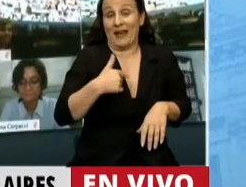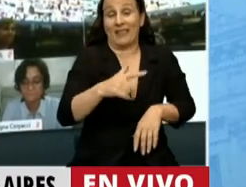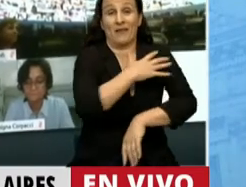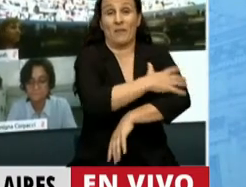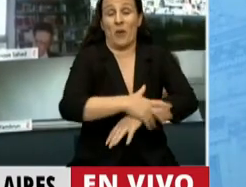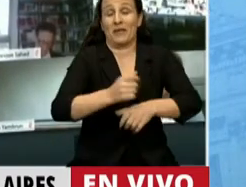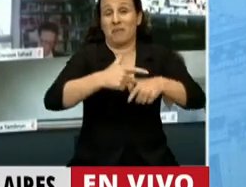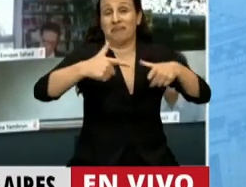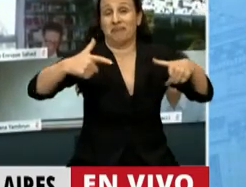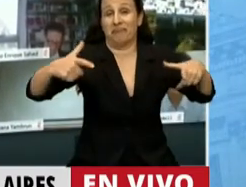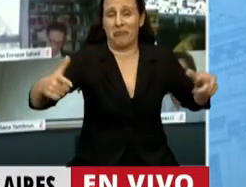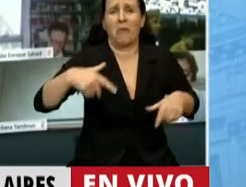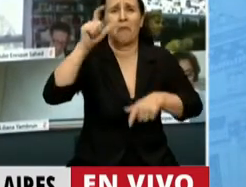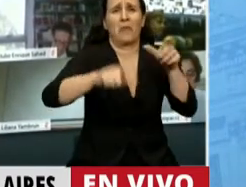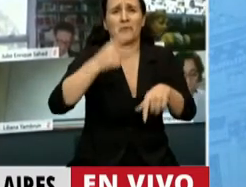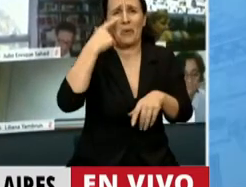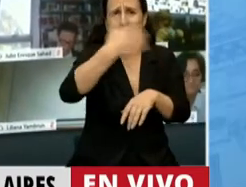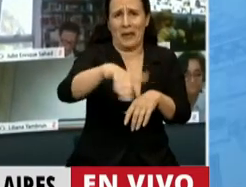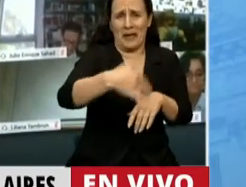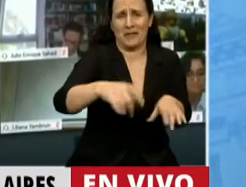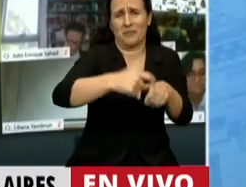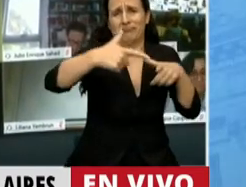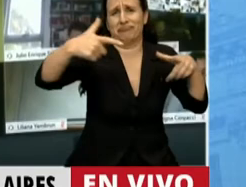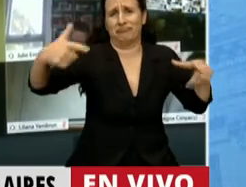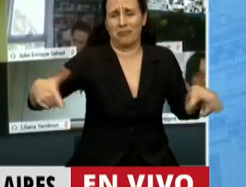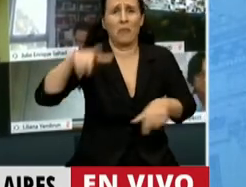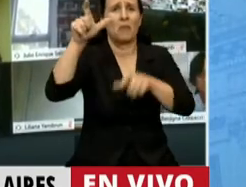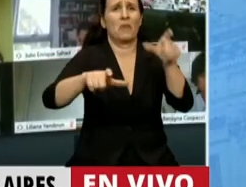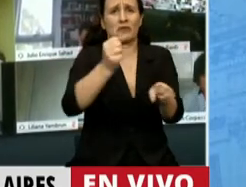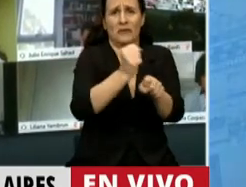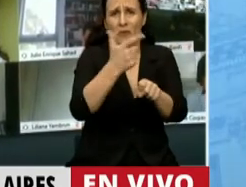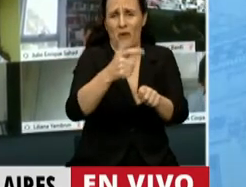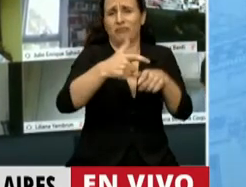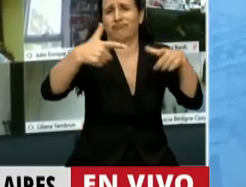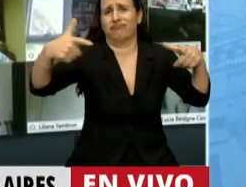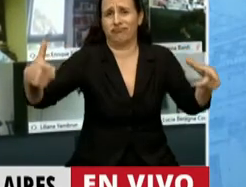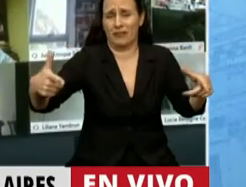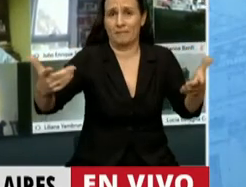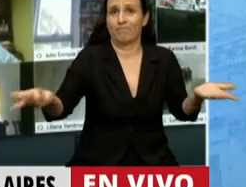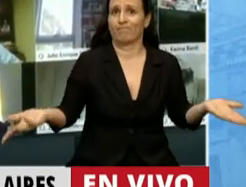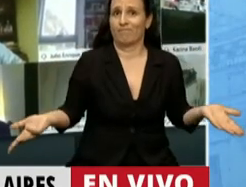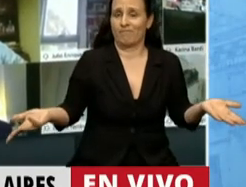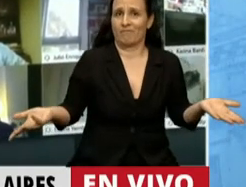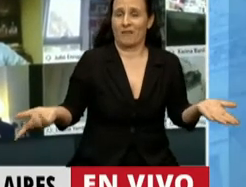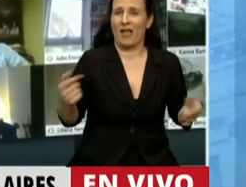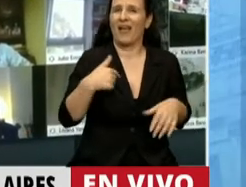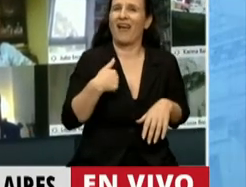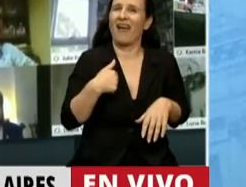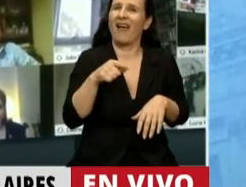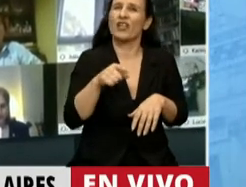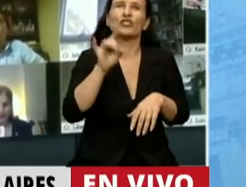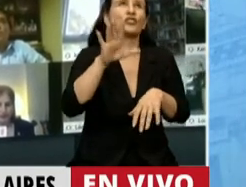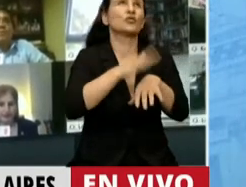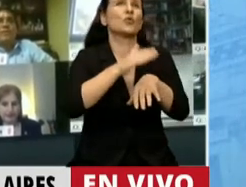indigencia, crecen los desocupados, no se le puede endiggar solamente la